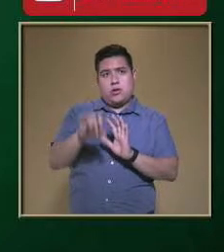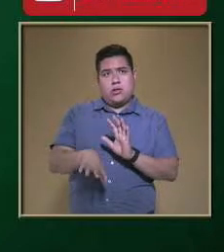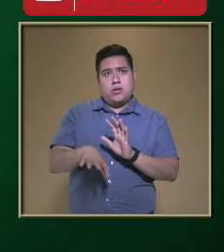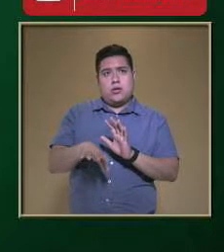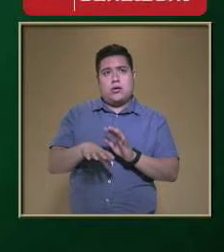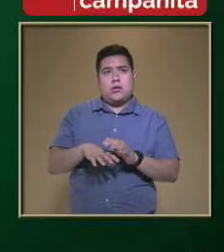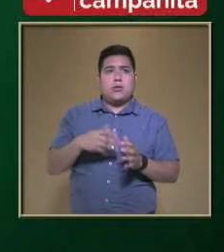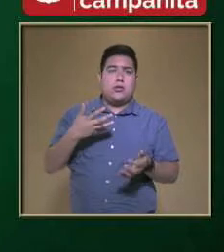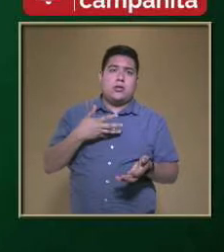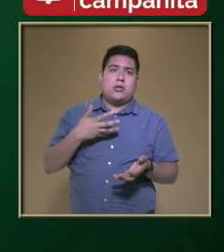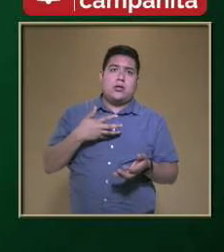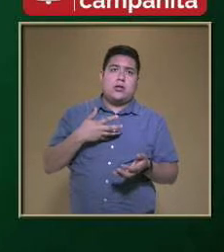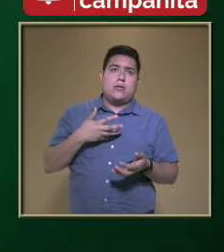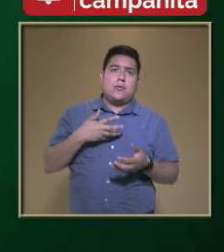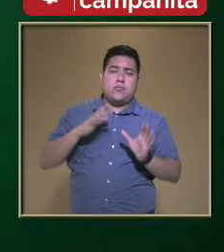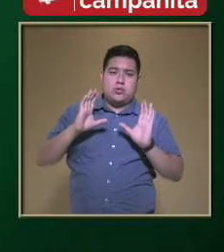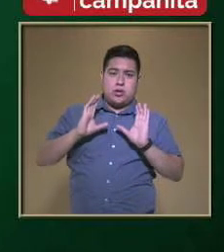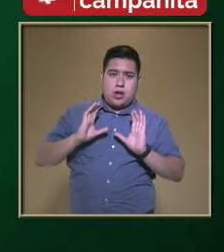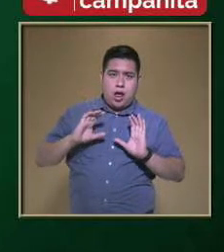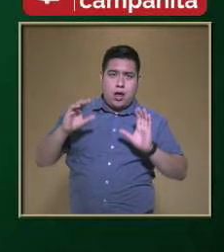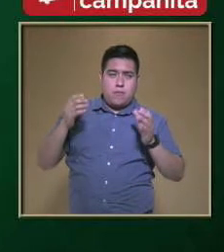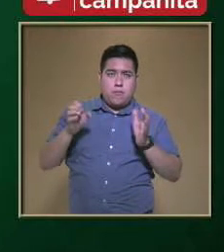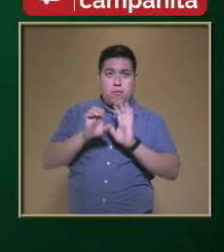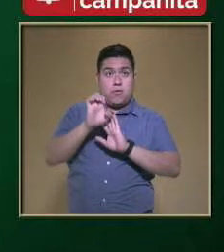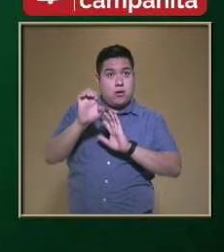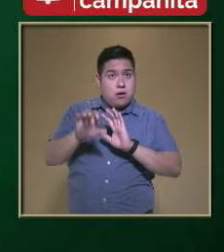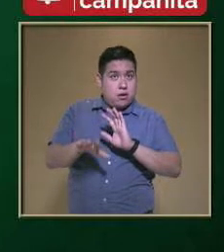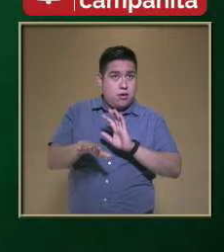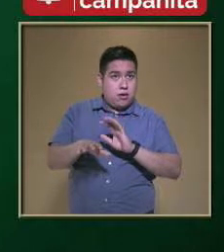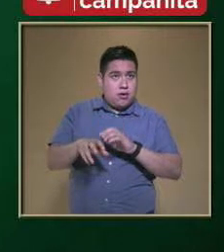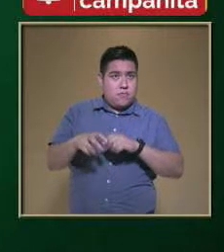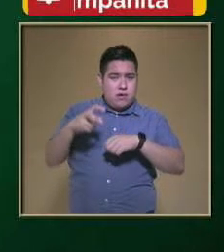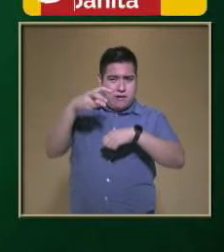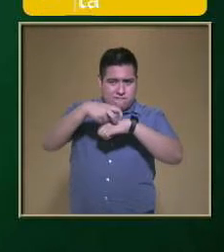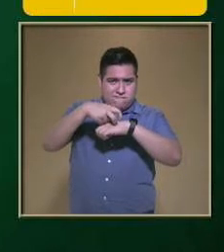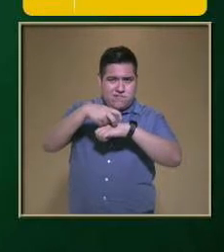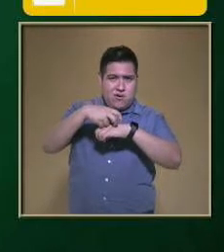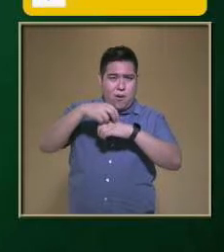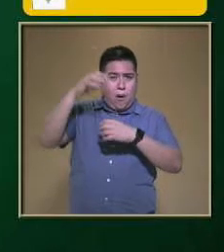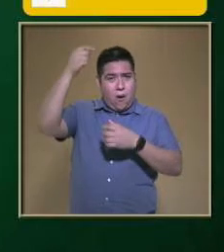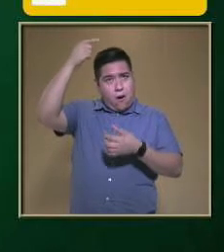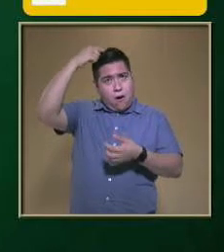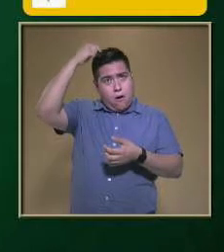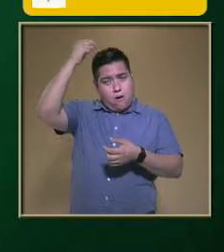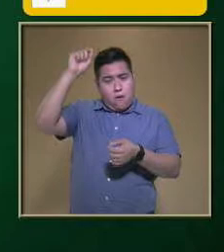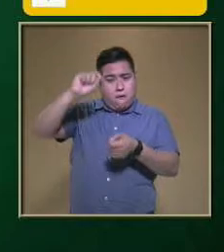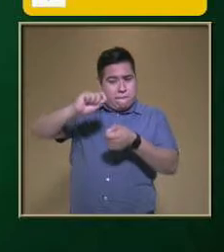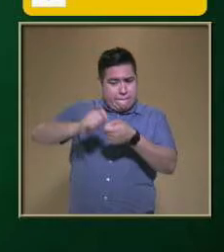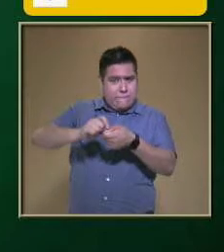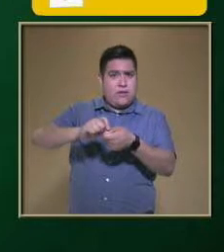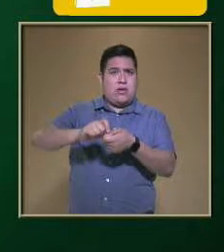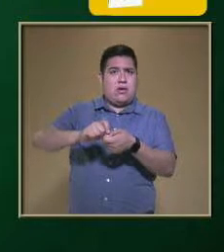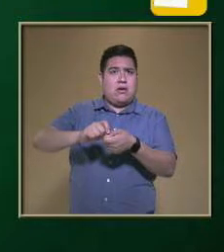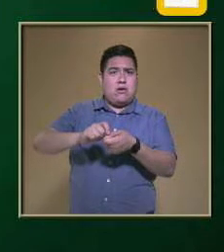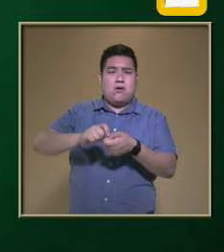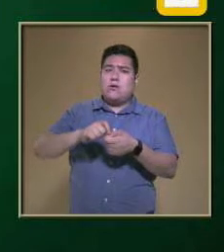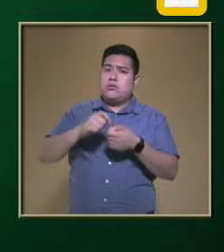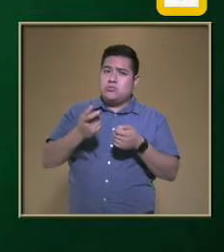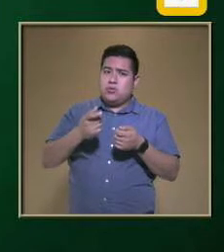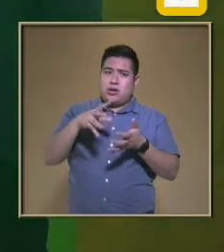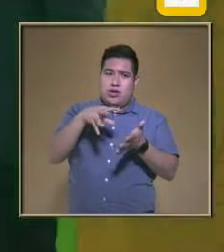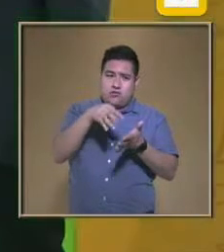parásitos Que pueden vivir Fuera del cuerpo Por ejemplo Garrapatas Y piojos Que se conocen Como ectoparásitos Porque la palabra